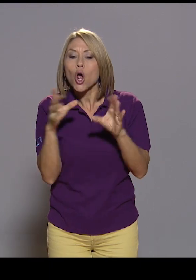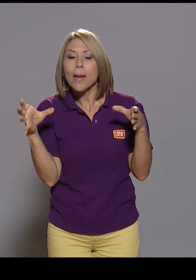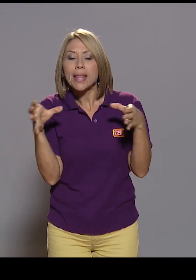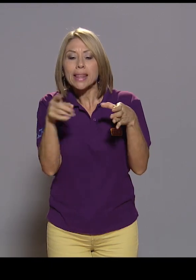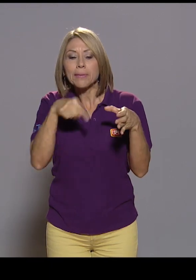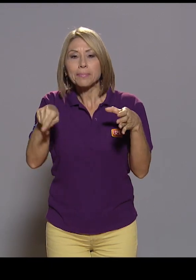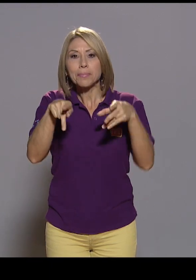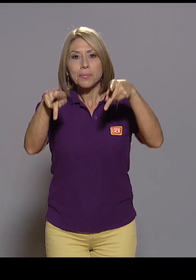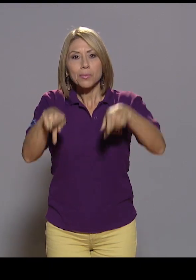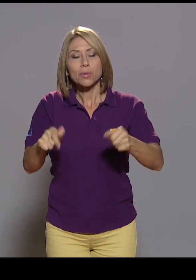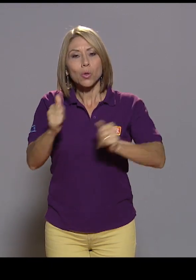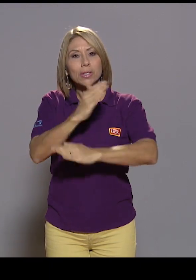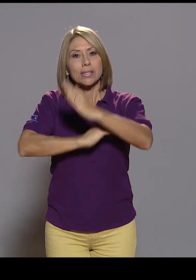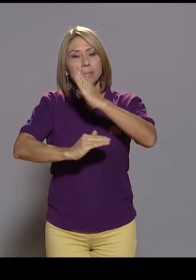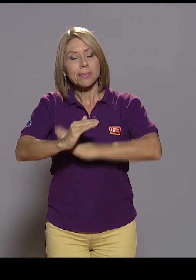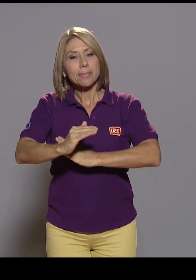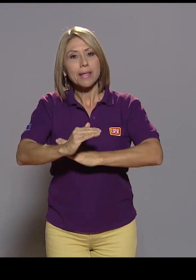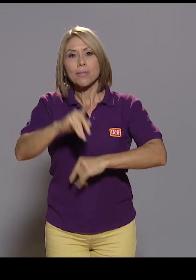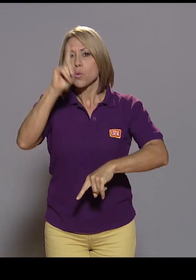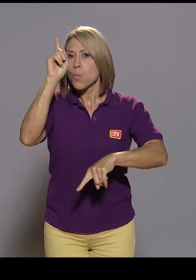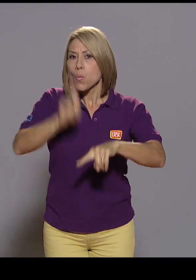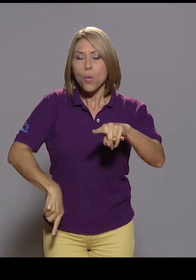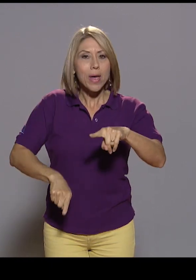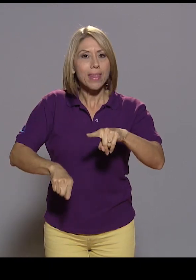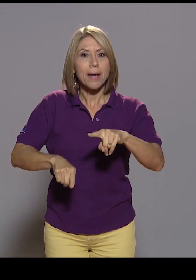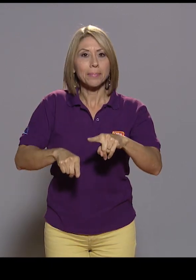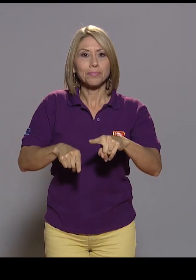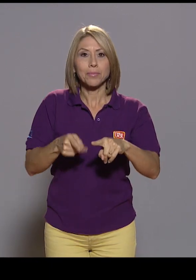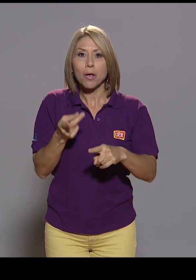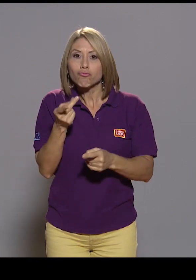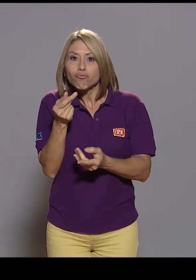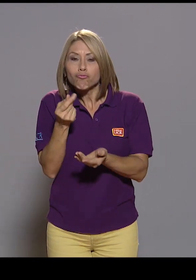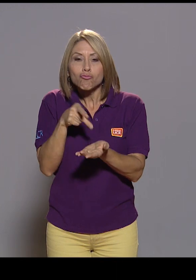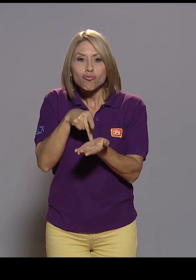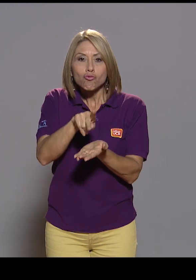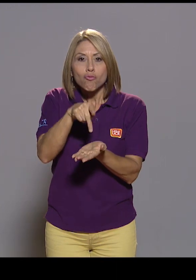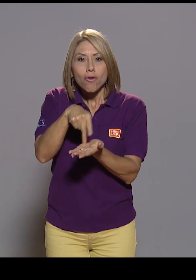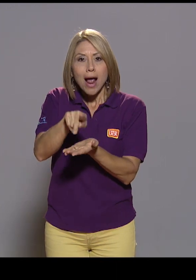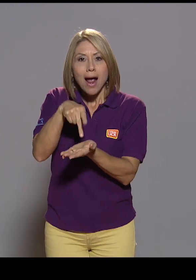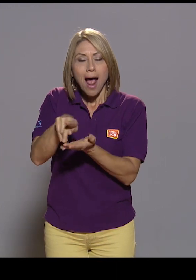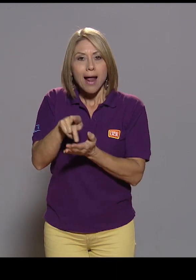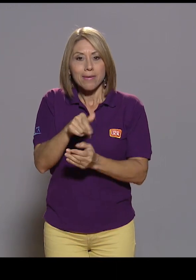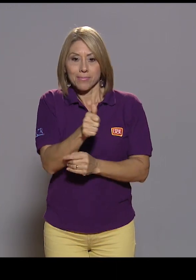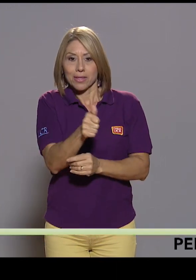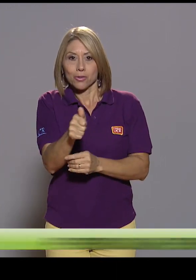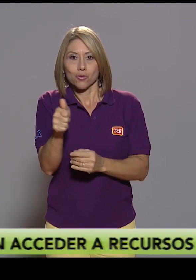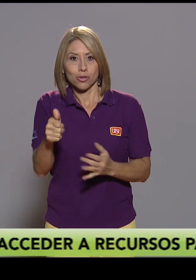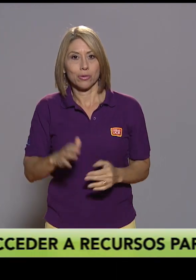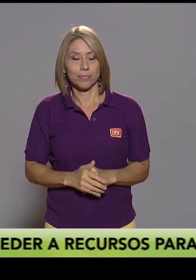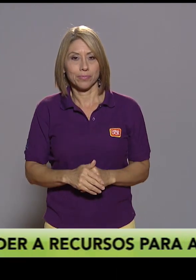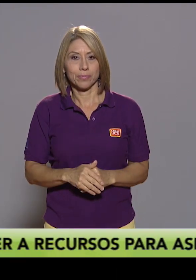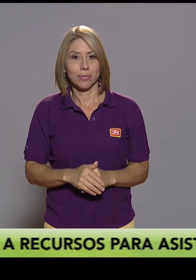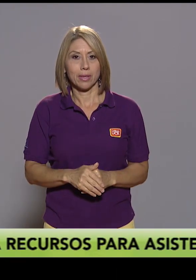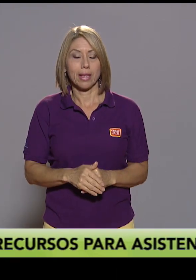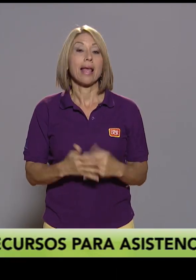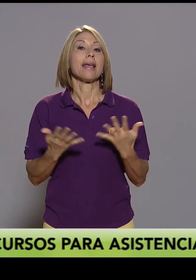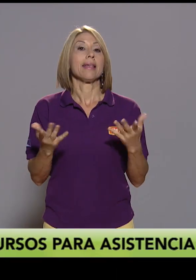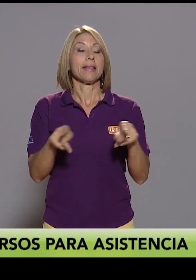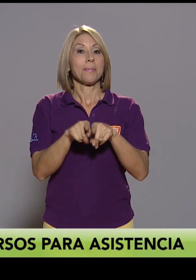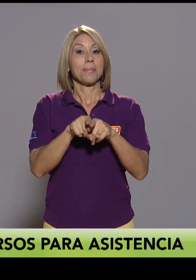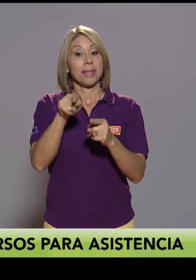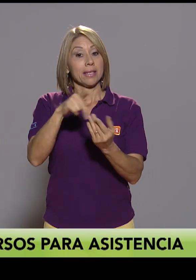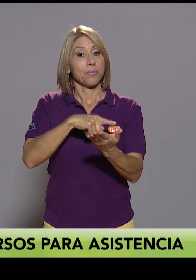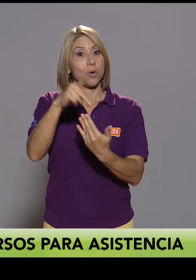aquellas personas con discapacidad que no puedan sufragar los gastos por sí solos. Bueno, en tanto,